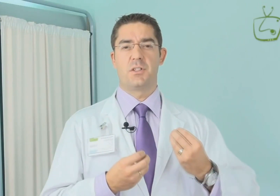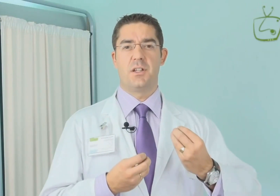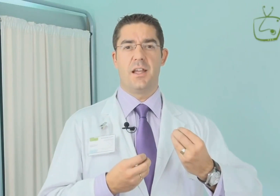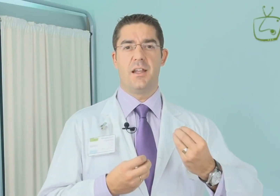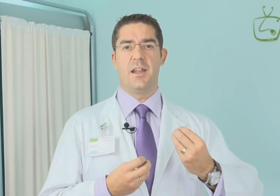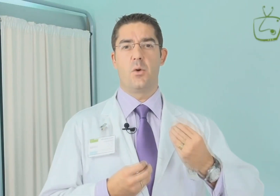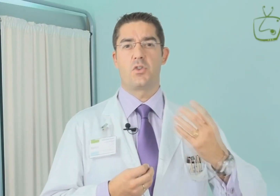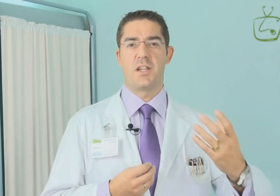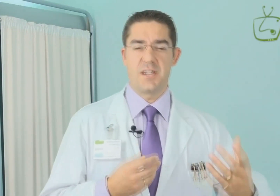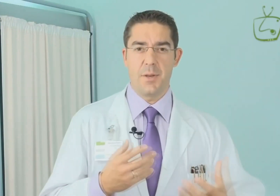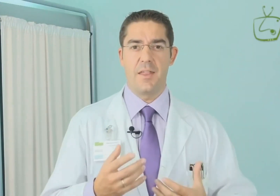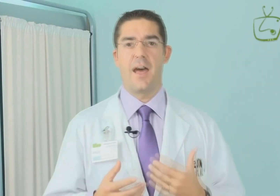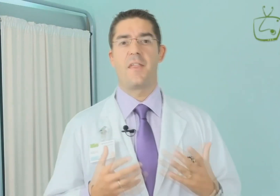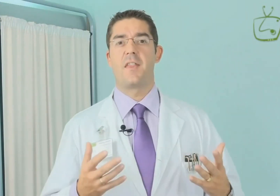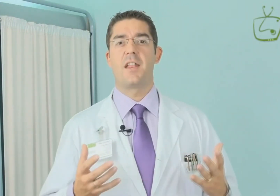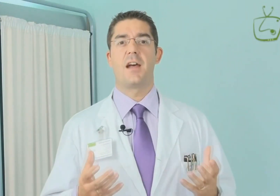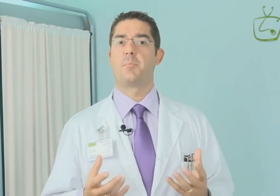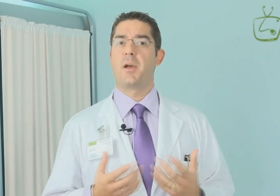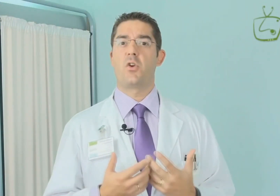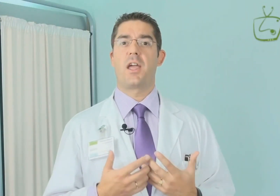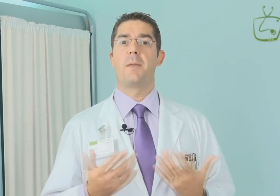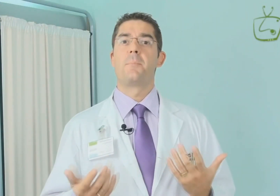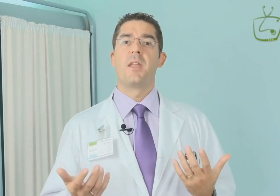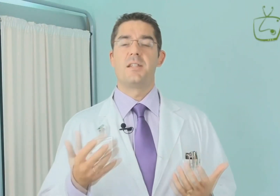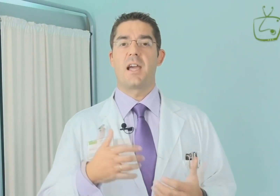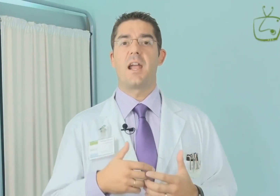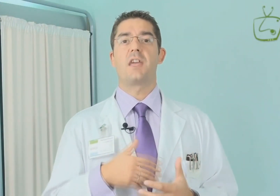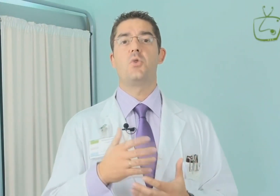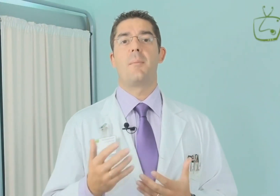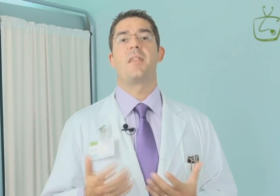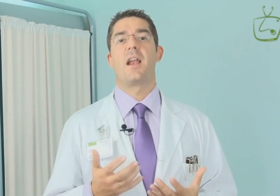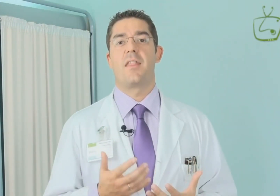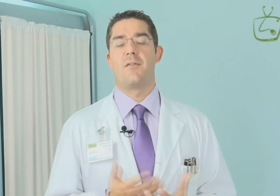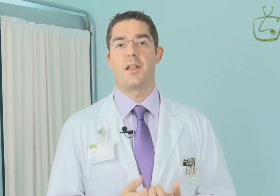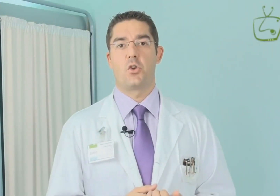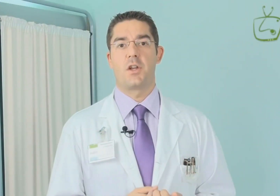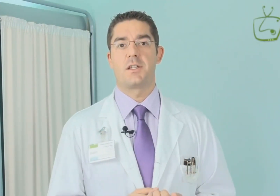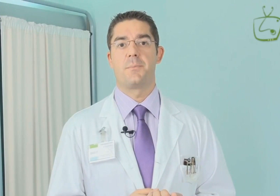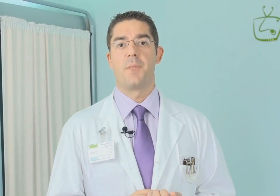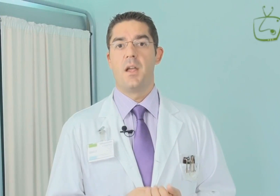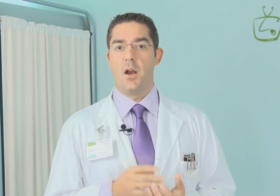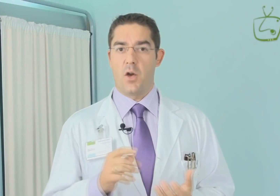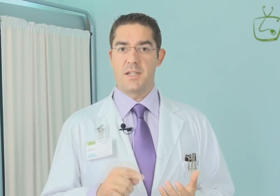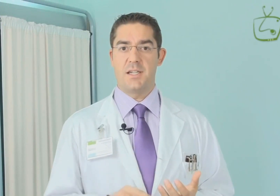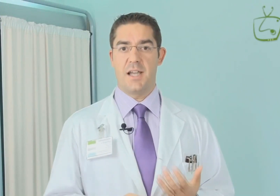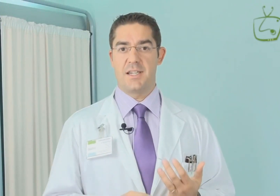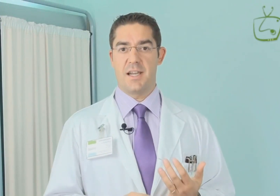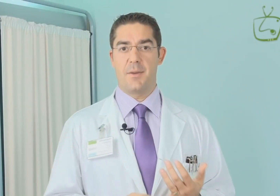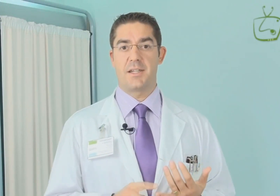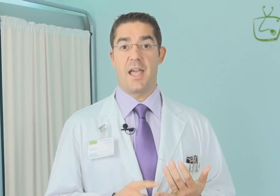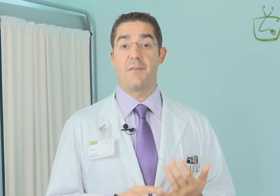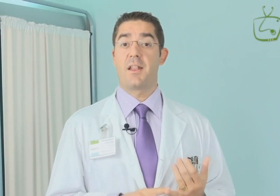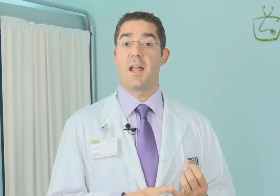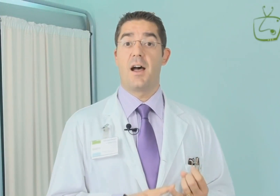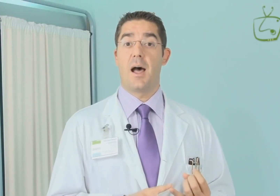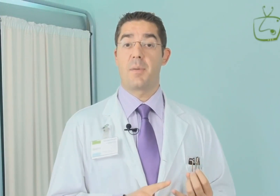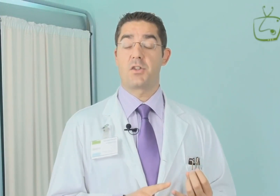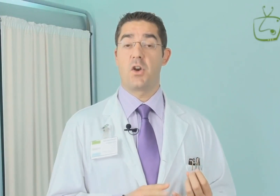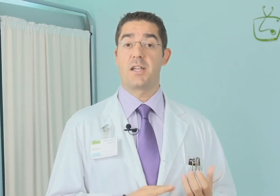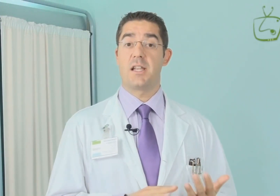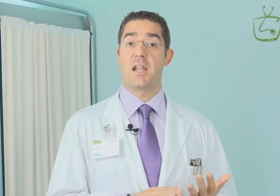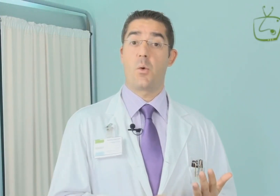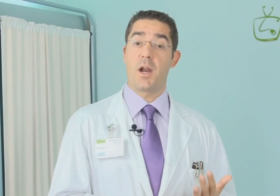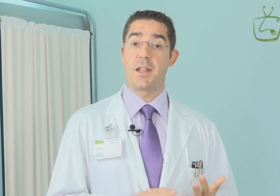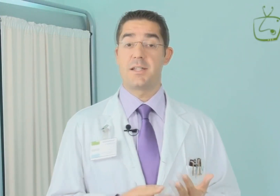de neurosensibilidad, etc., pero que se cree que es una mezcla de factores. Lo que sí es que se sabe es que afecta